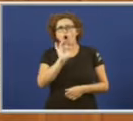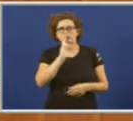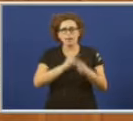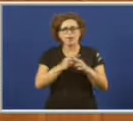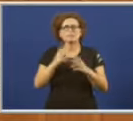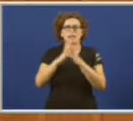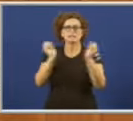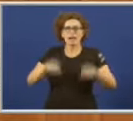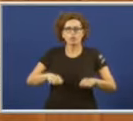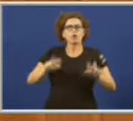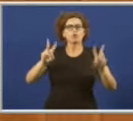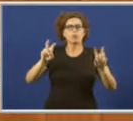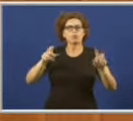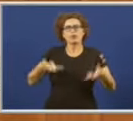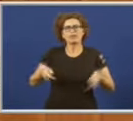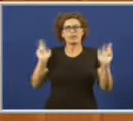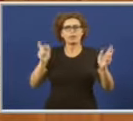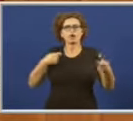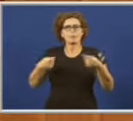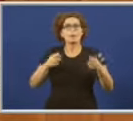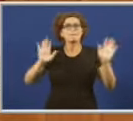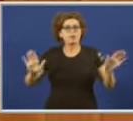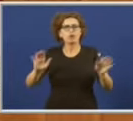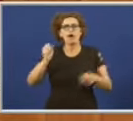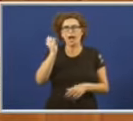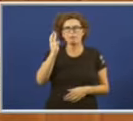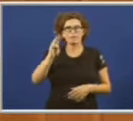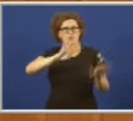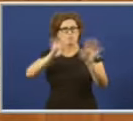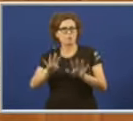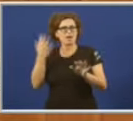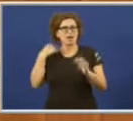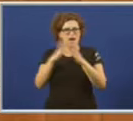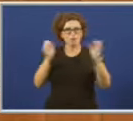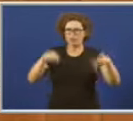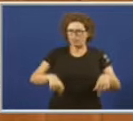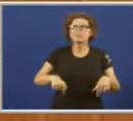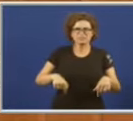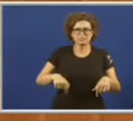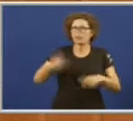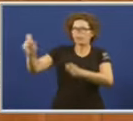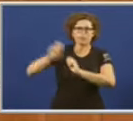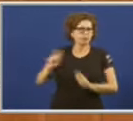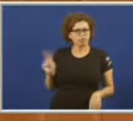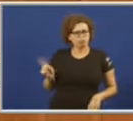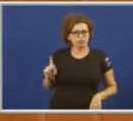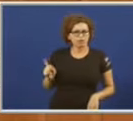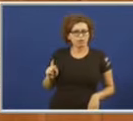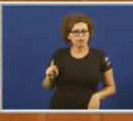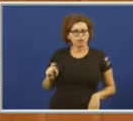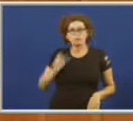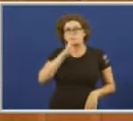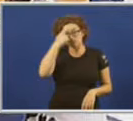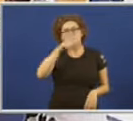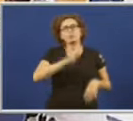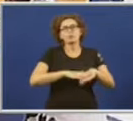libre comercio, máis non debater a transferencia da AP9 acordada unánimemente por esta Cámara. E saben por